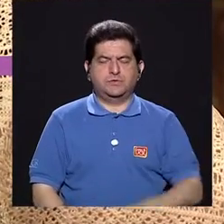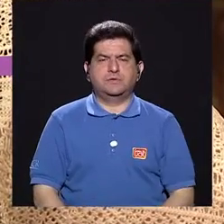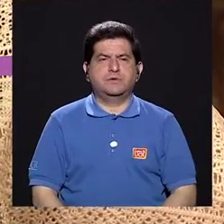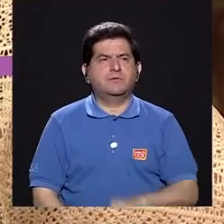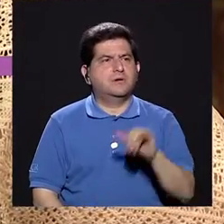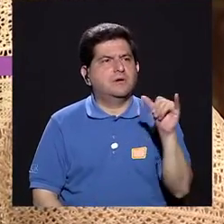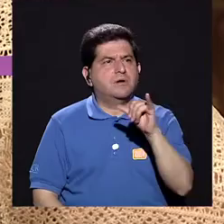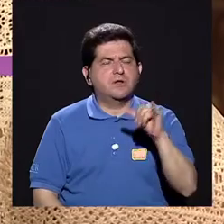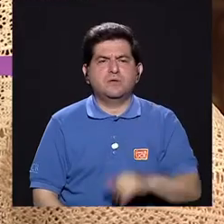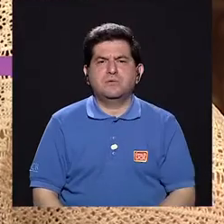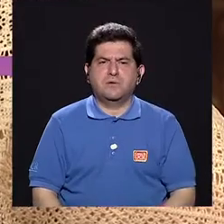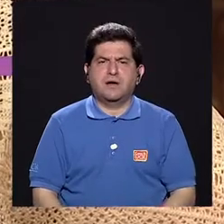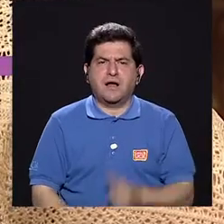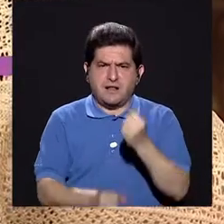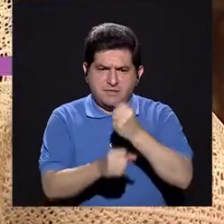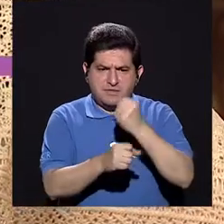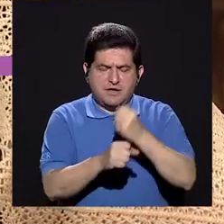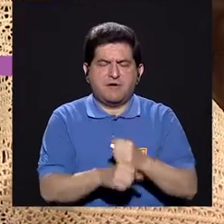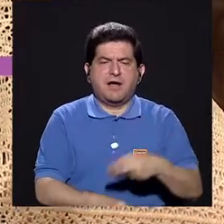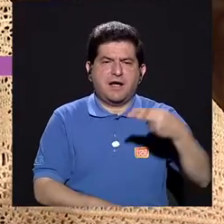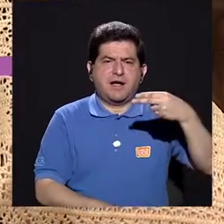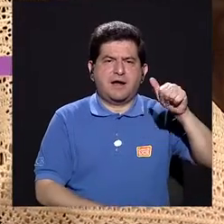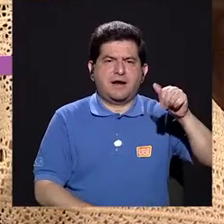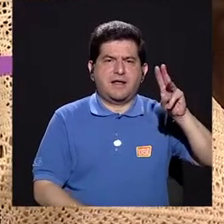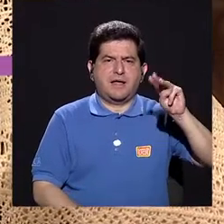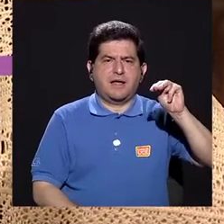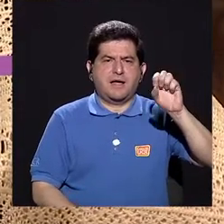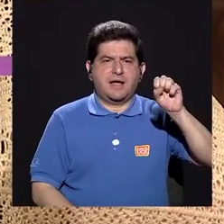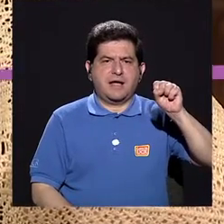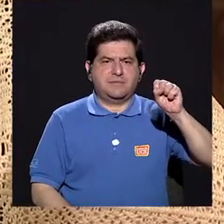con hamster,